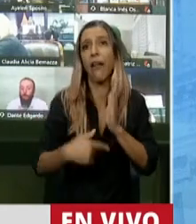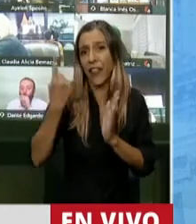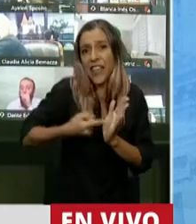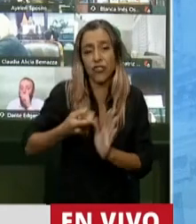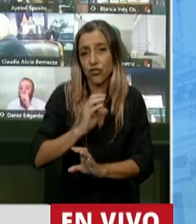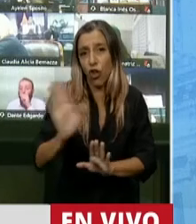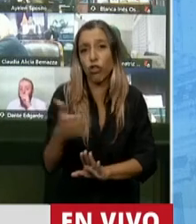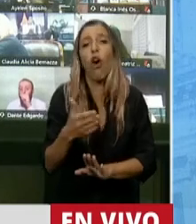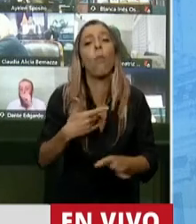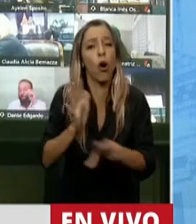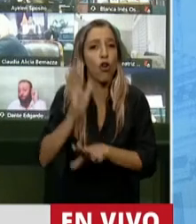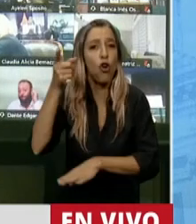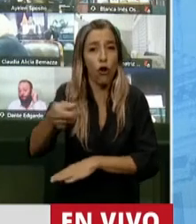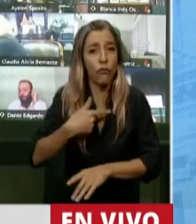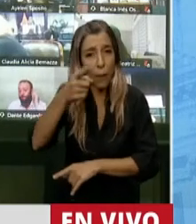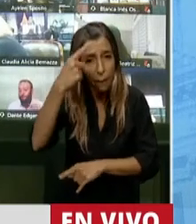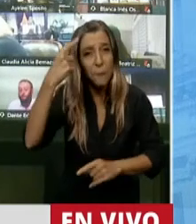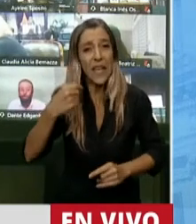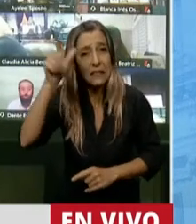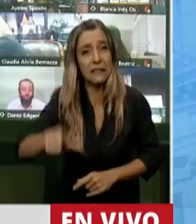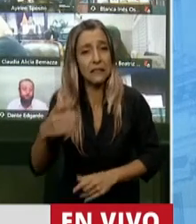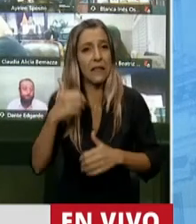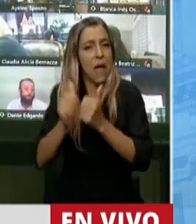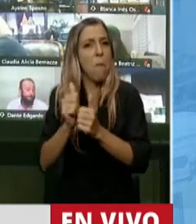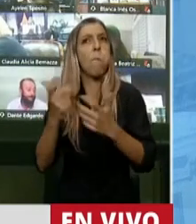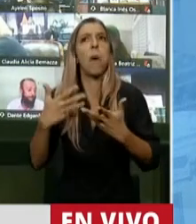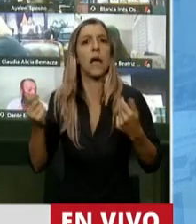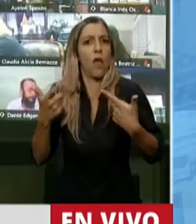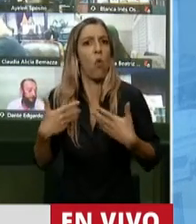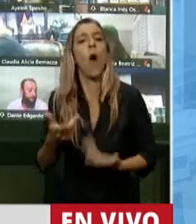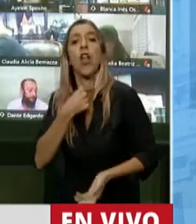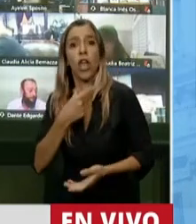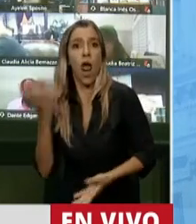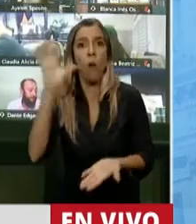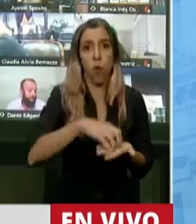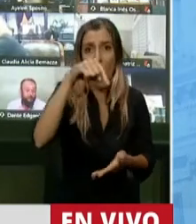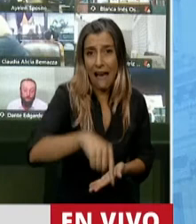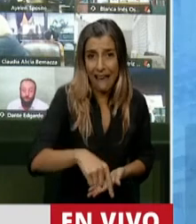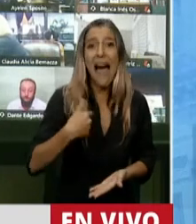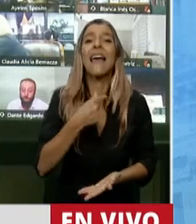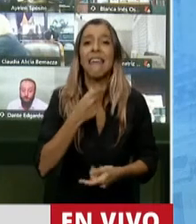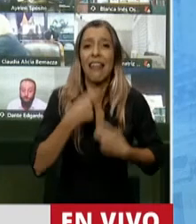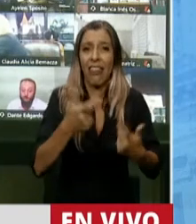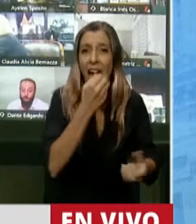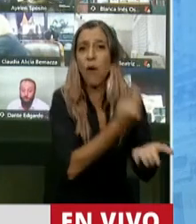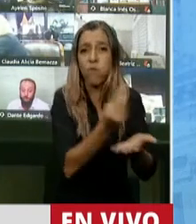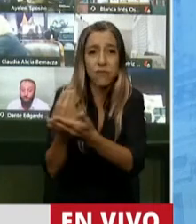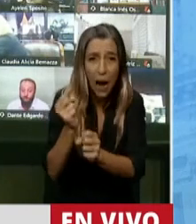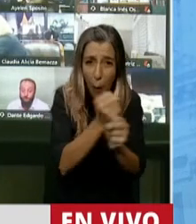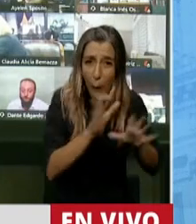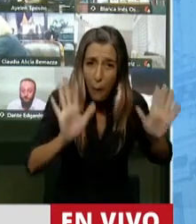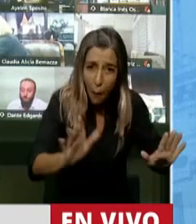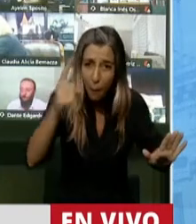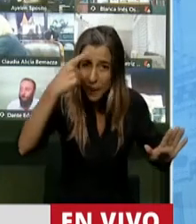haber alguien que tenga capital, que mañana después de este impuesto quiera crear una fuente de trabajo? ¿Ustedes creen que van a generar